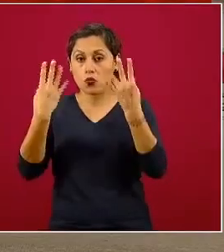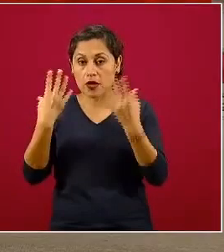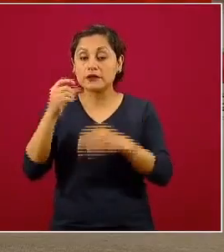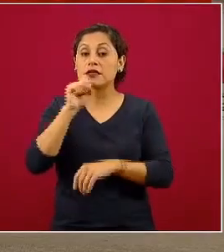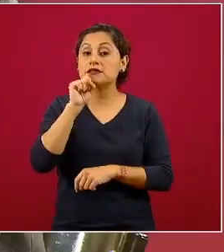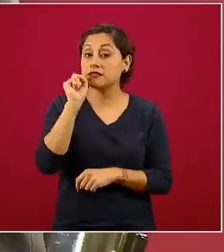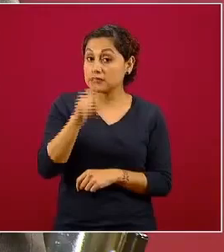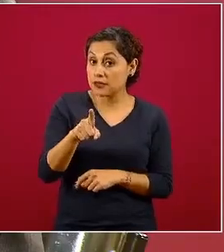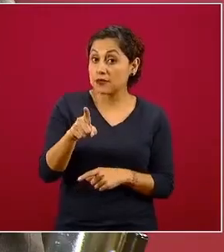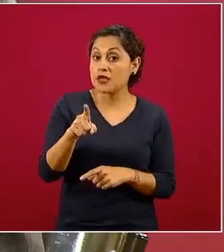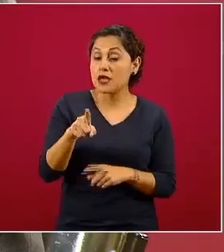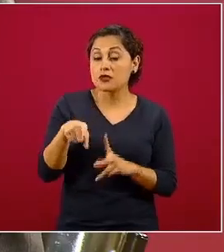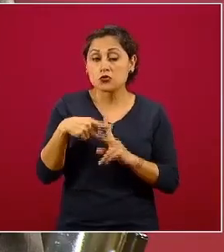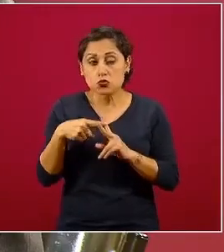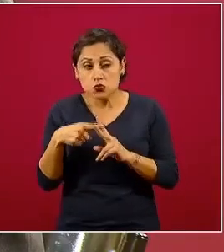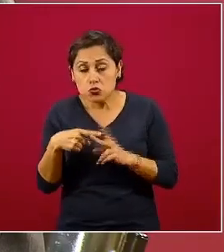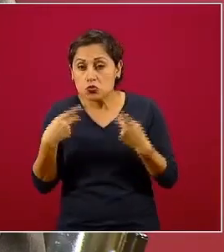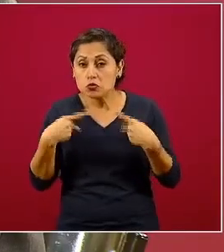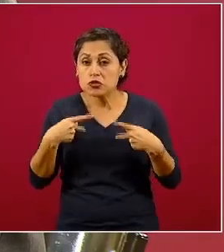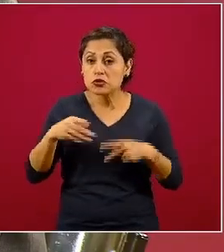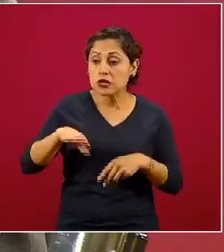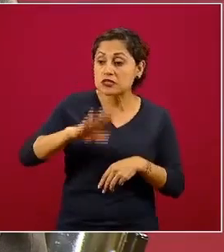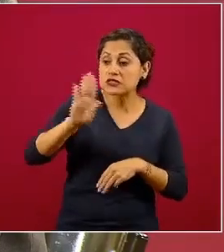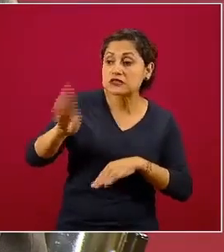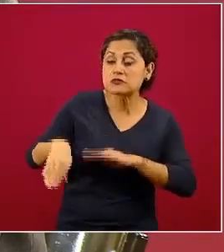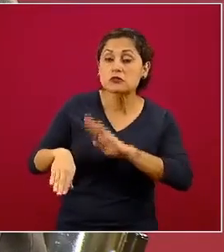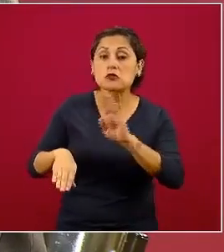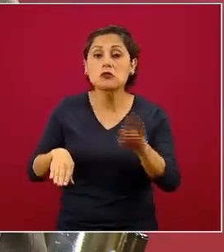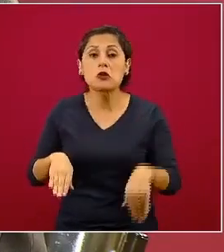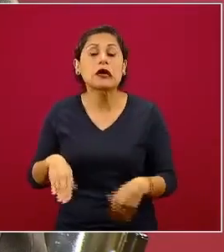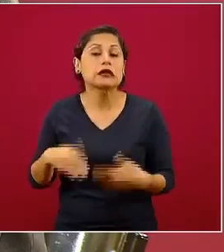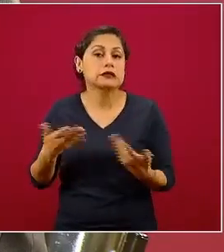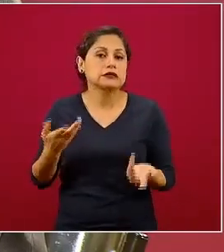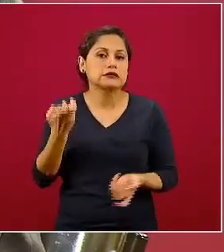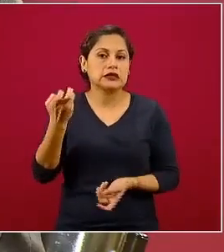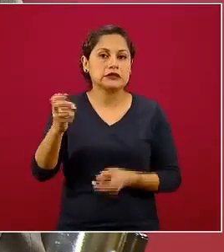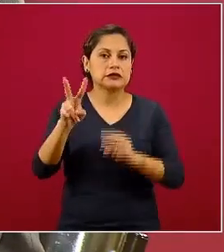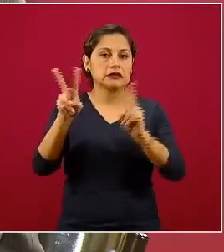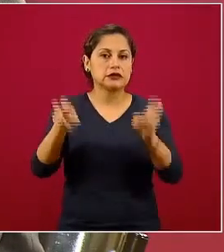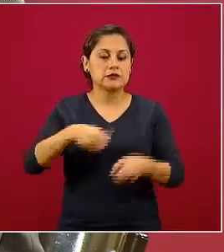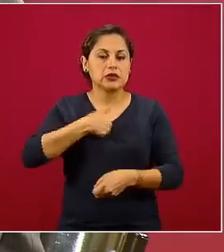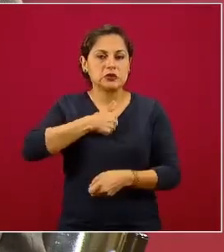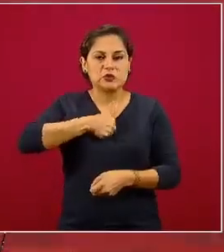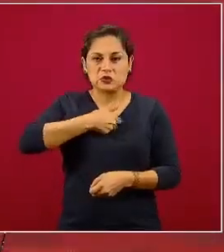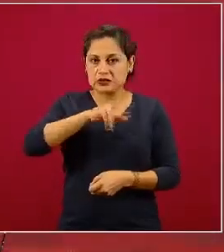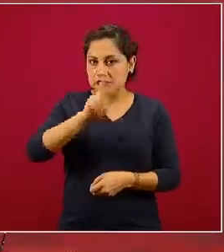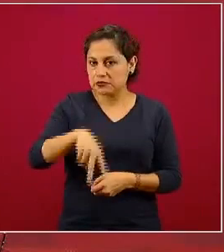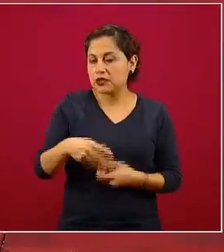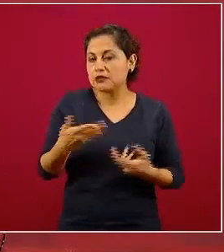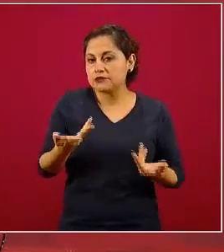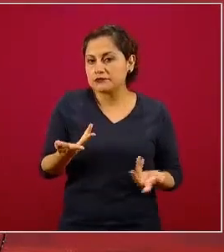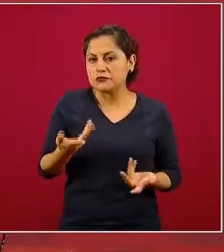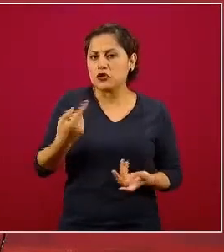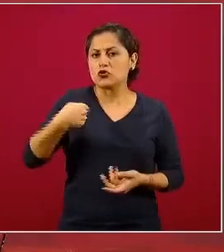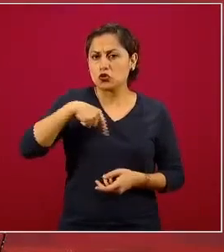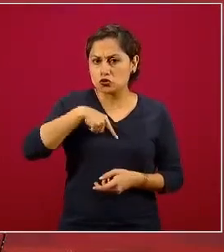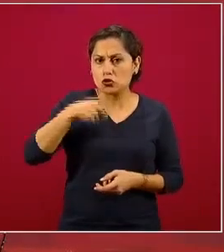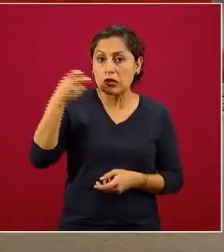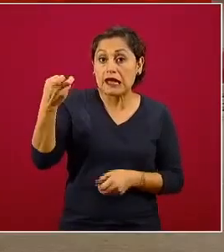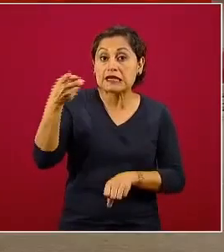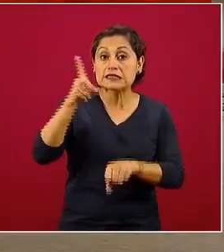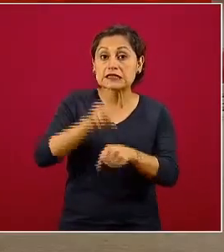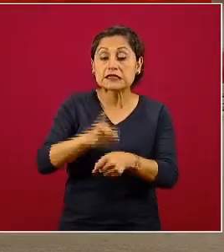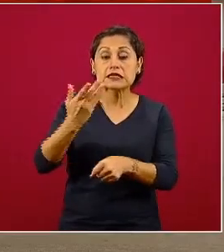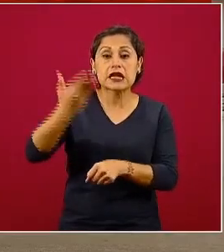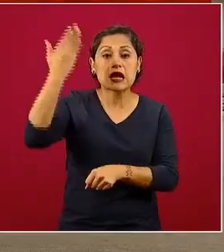eventualmente podrían perder la vida, lo cual siempre es muy, muy desafortunado. Y en su momento explicamos algo que ya hemos también